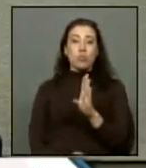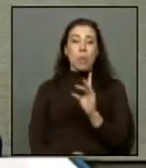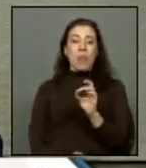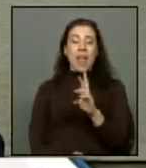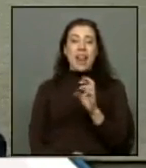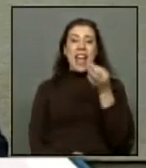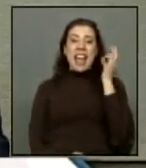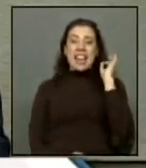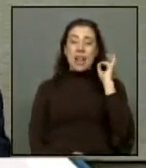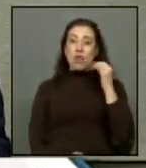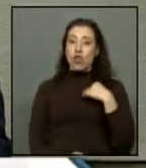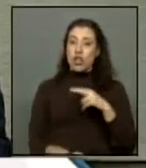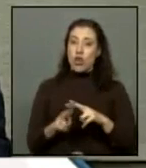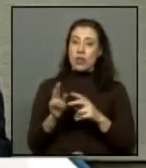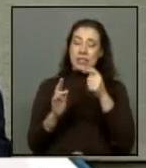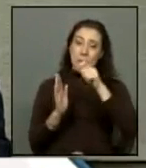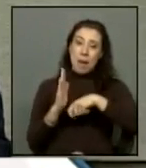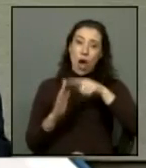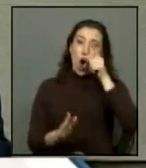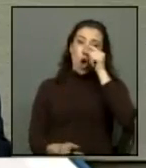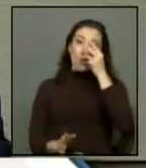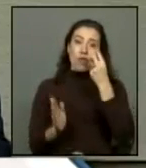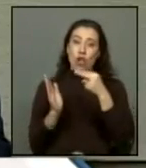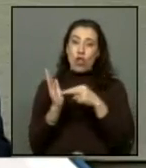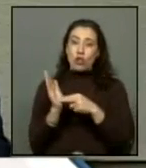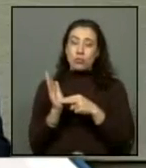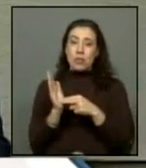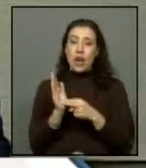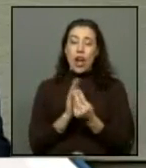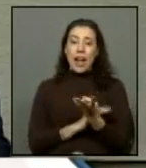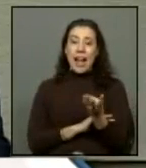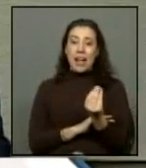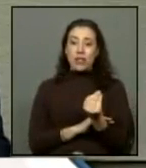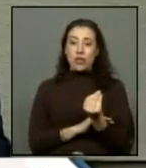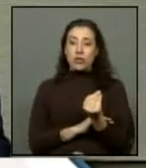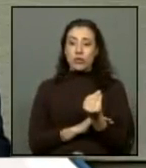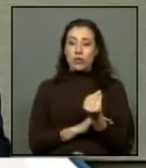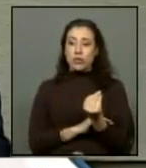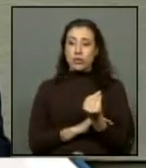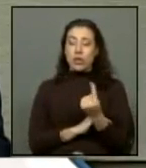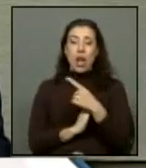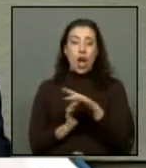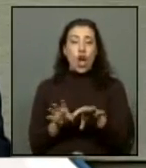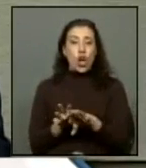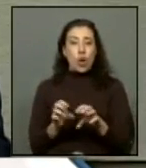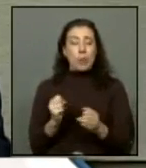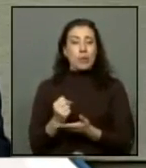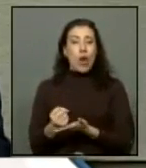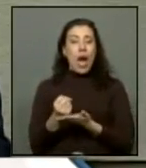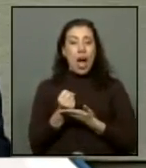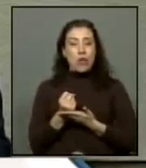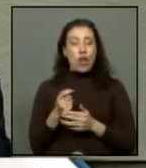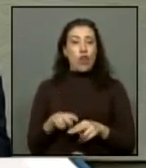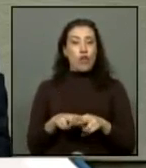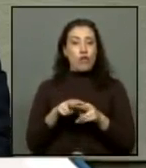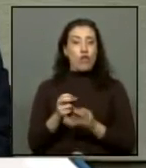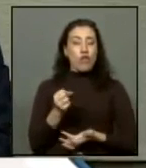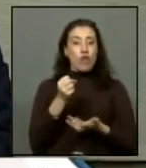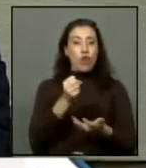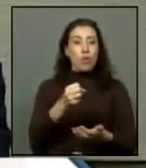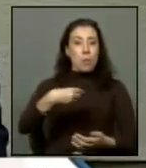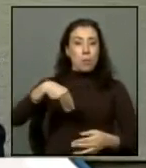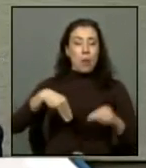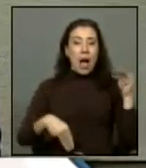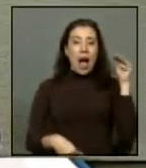una reunión que gestioné el pasado mes de octubre del año 2014 y frente a lo cual, él se comprometió a ayudar con recursos al municipio de Alto